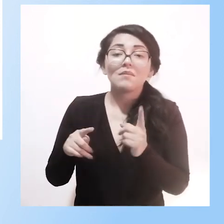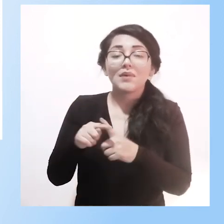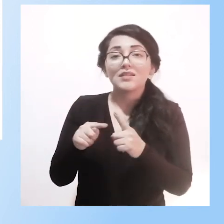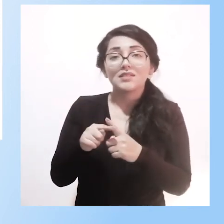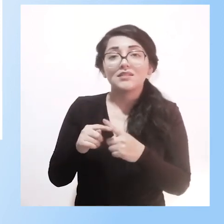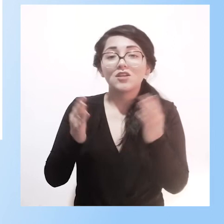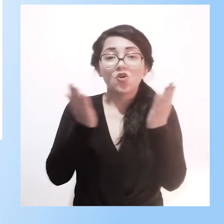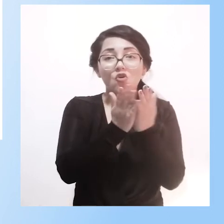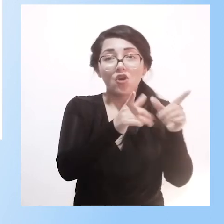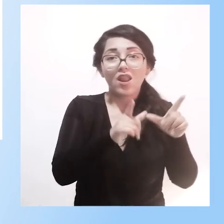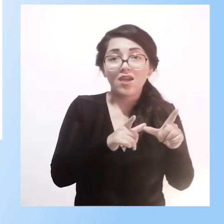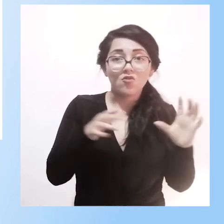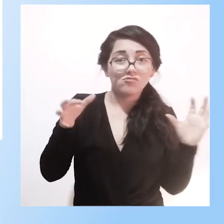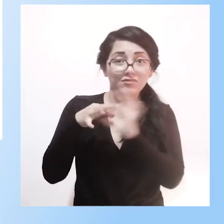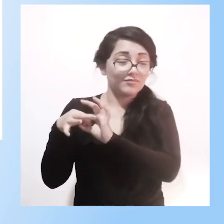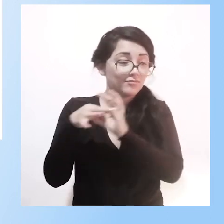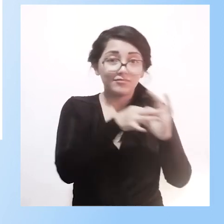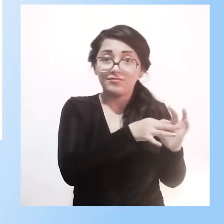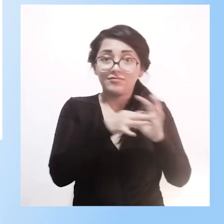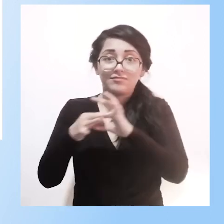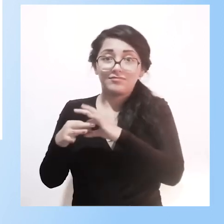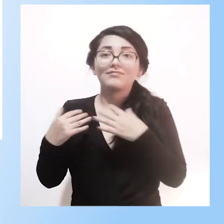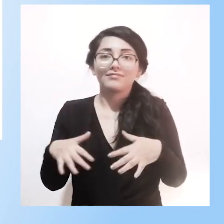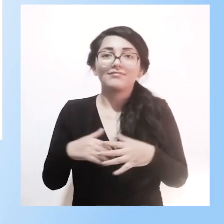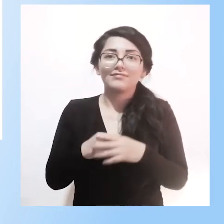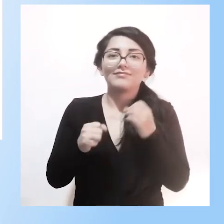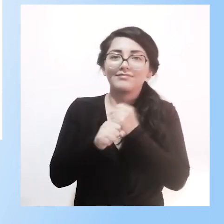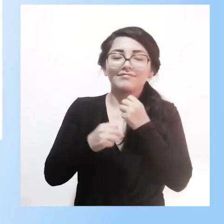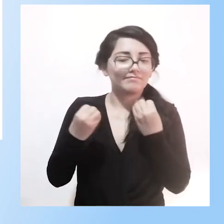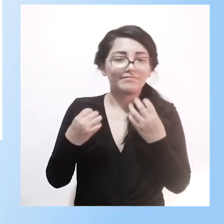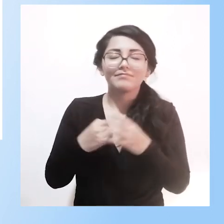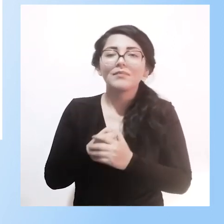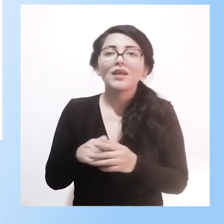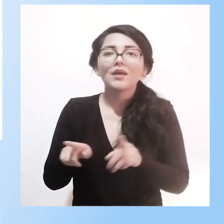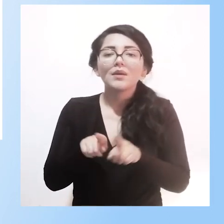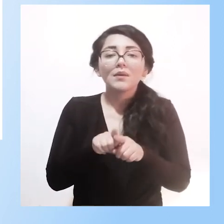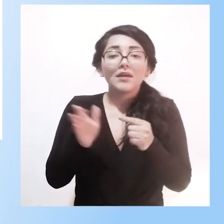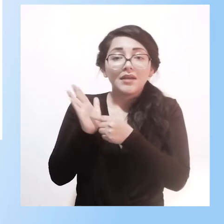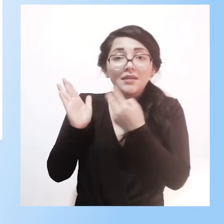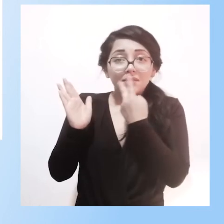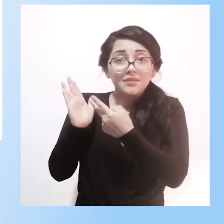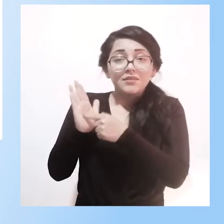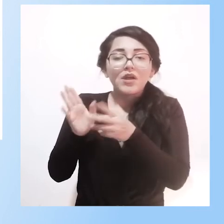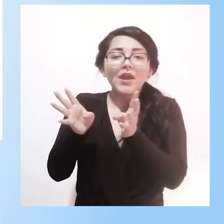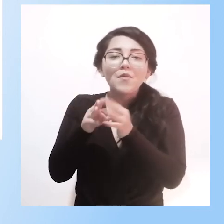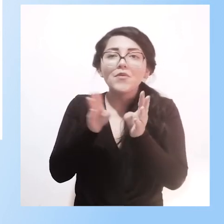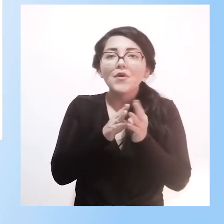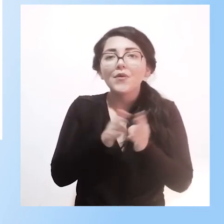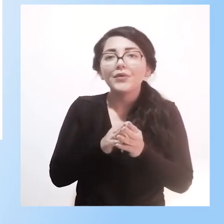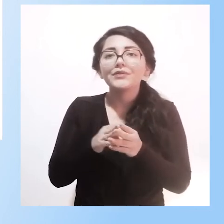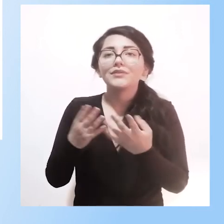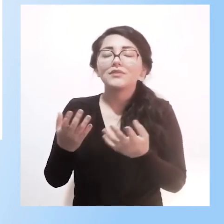vinculadora. Y acá tenemos las reuniones que son de formación